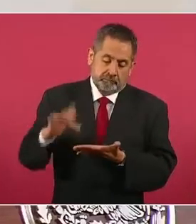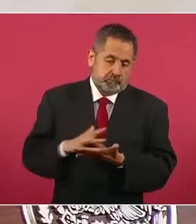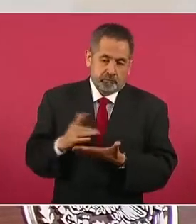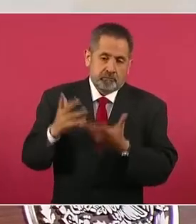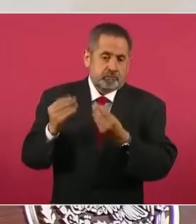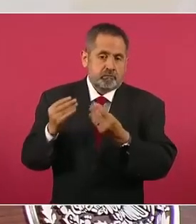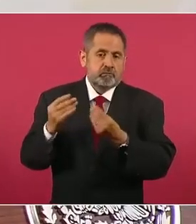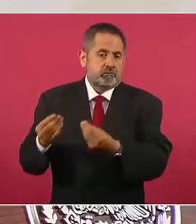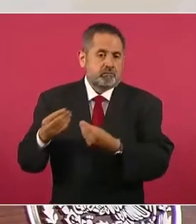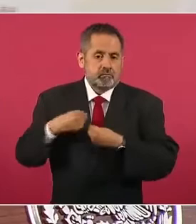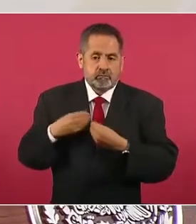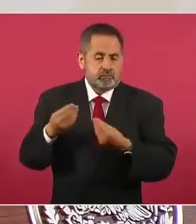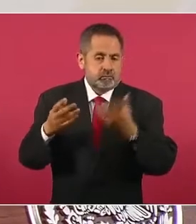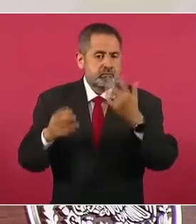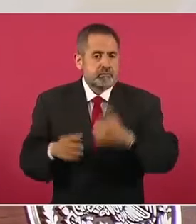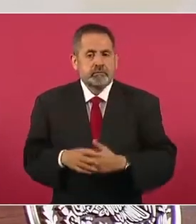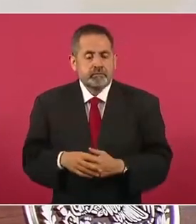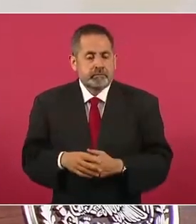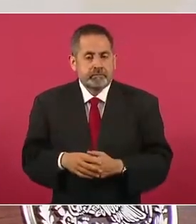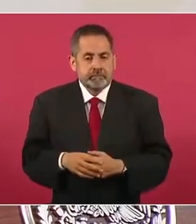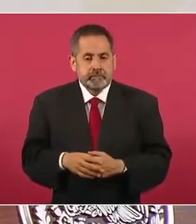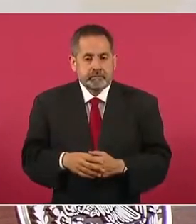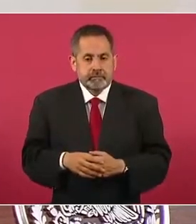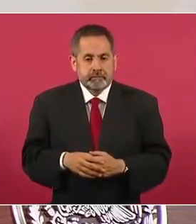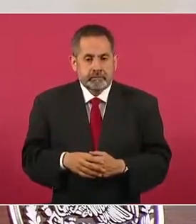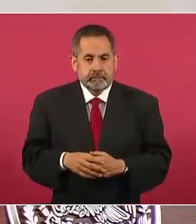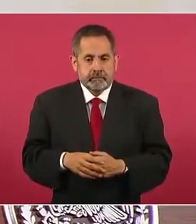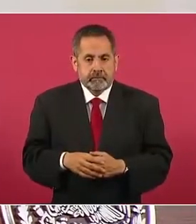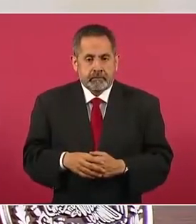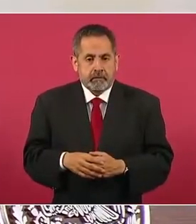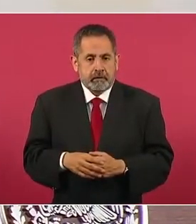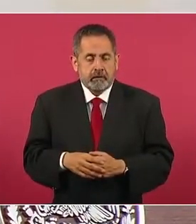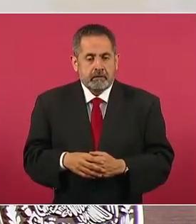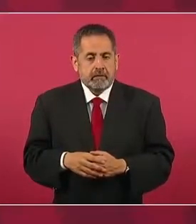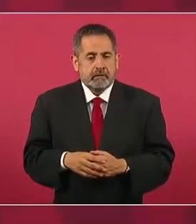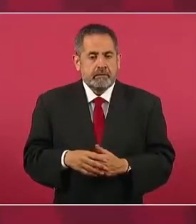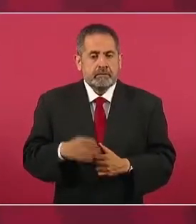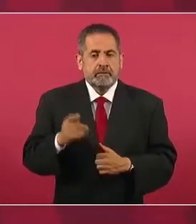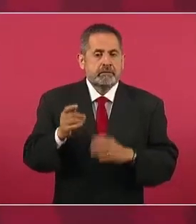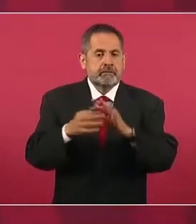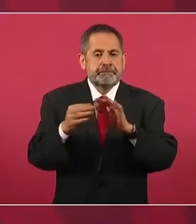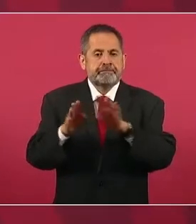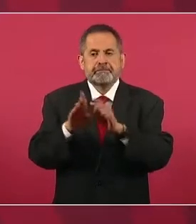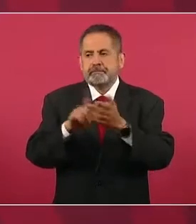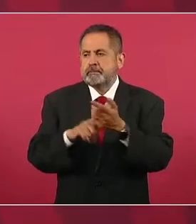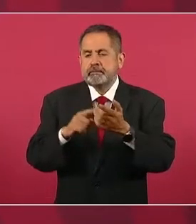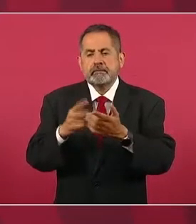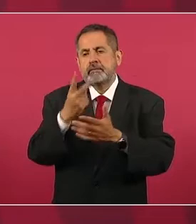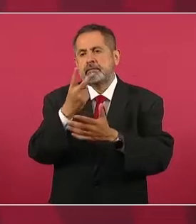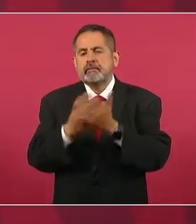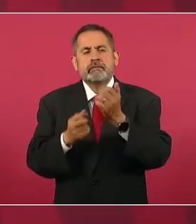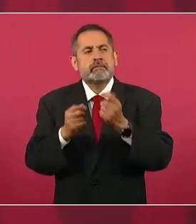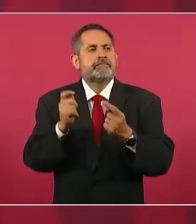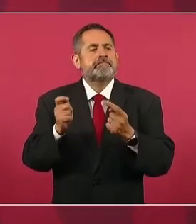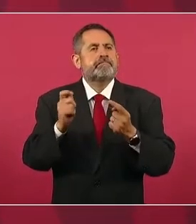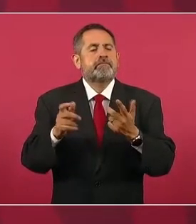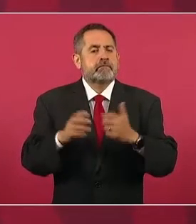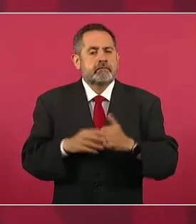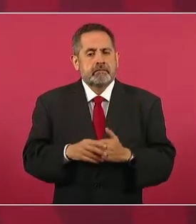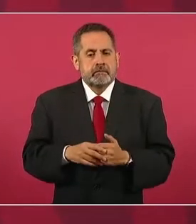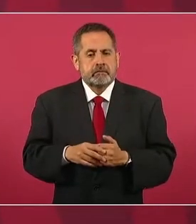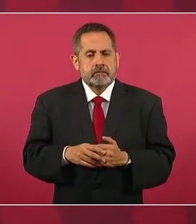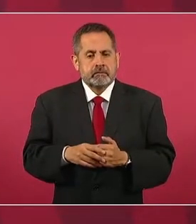porque es una combinación virtuosa.